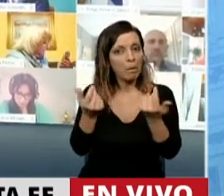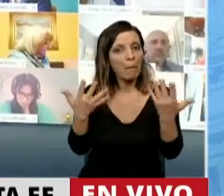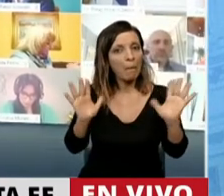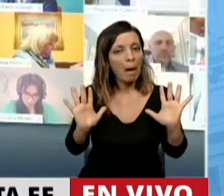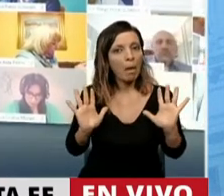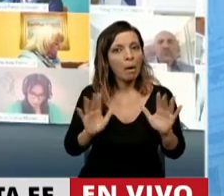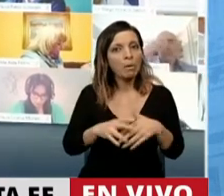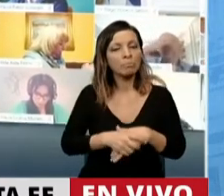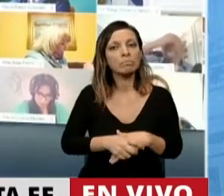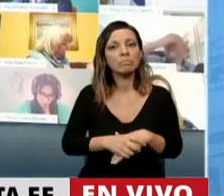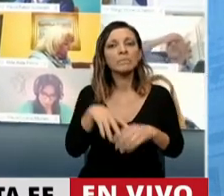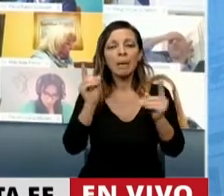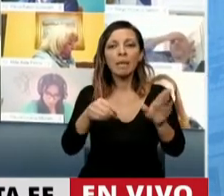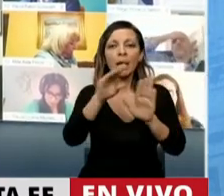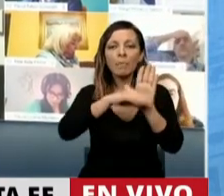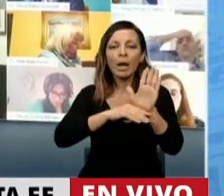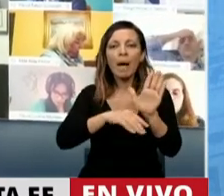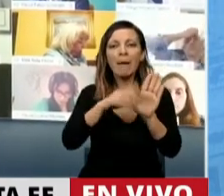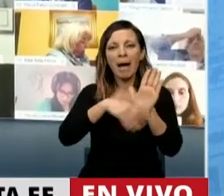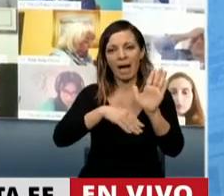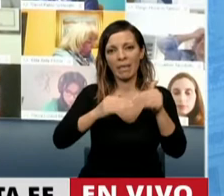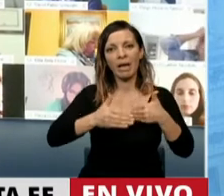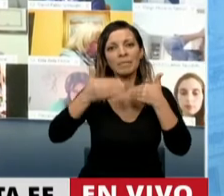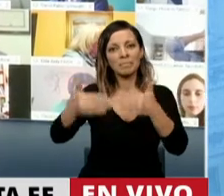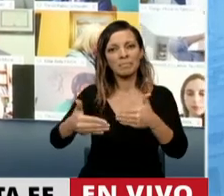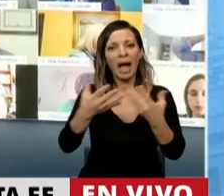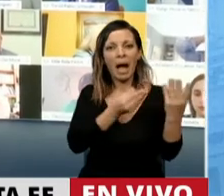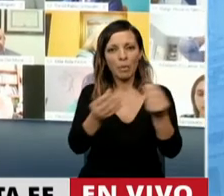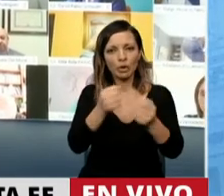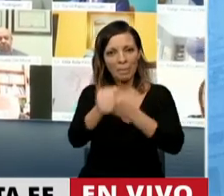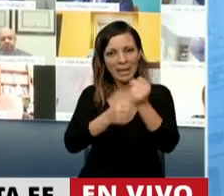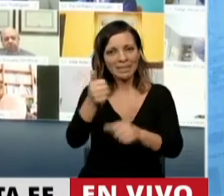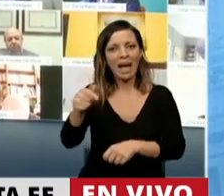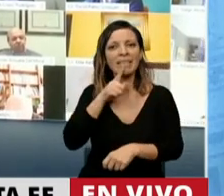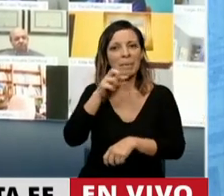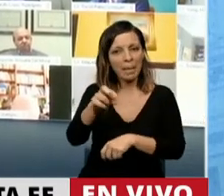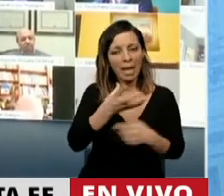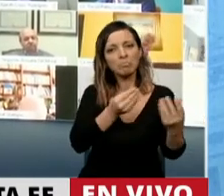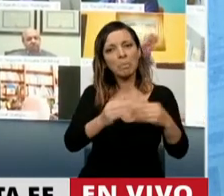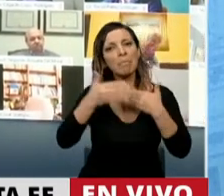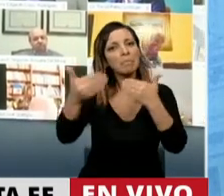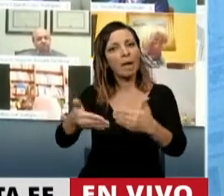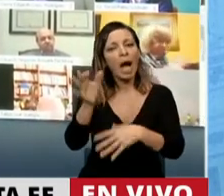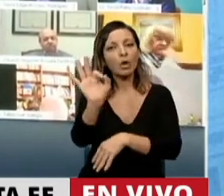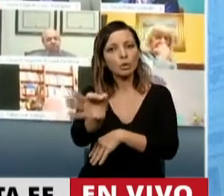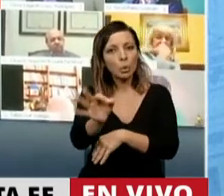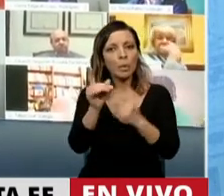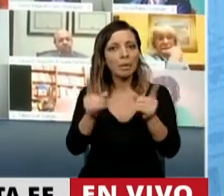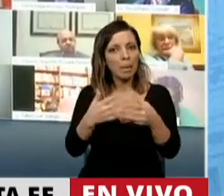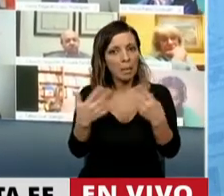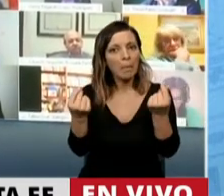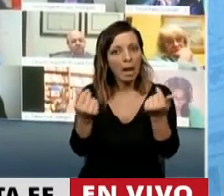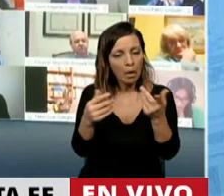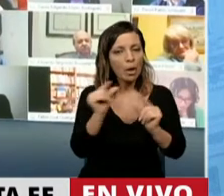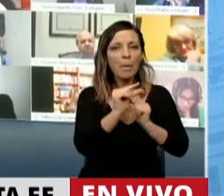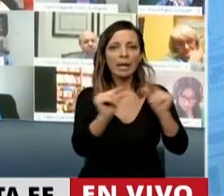la extensión del programa hasta octubre de los ATP, las emergencias y asistencia a trabajadores y productores, los